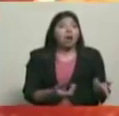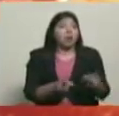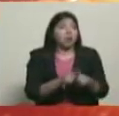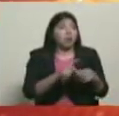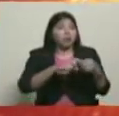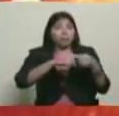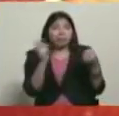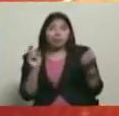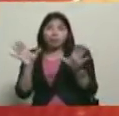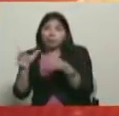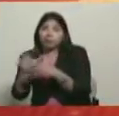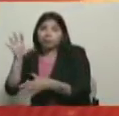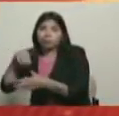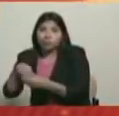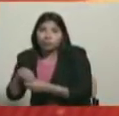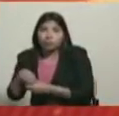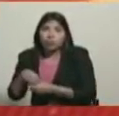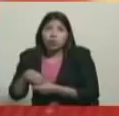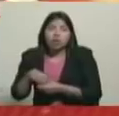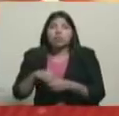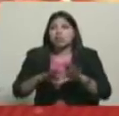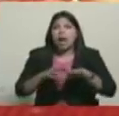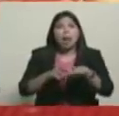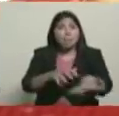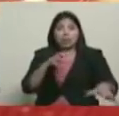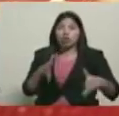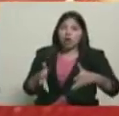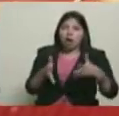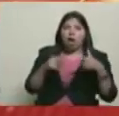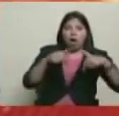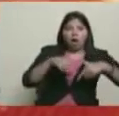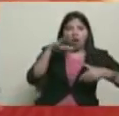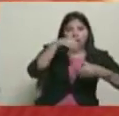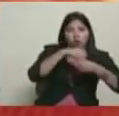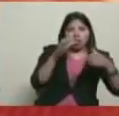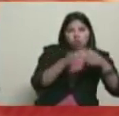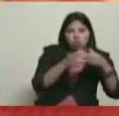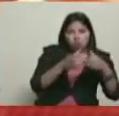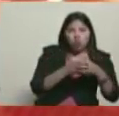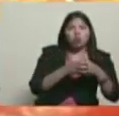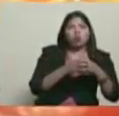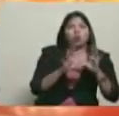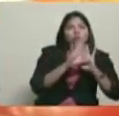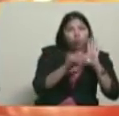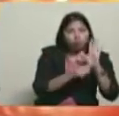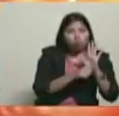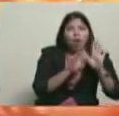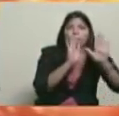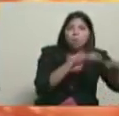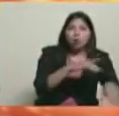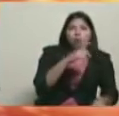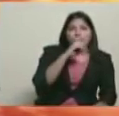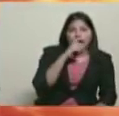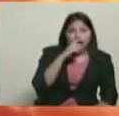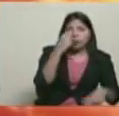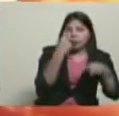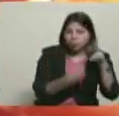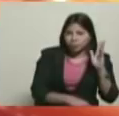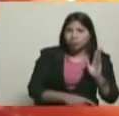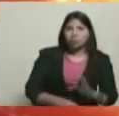Afortunadamente, la mayoría está con la Constitución, está con la Revolución Bolivariana, está con el presidente Nicolás Maduro, respetan el orden constitucional.